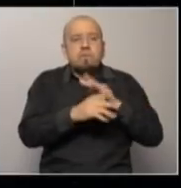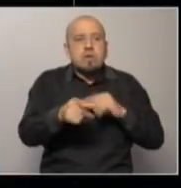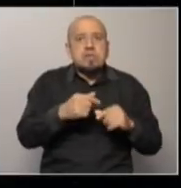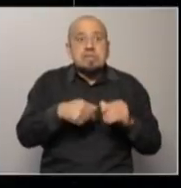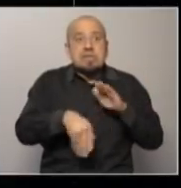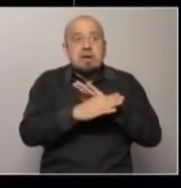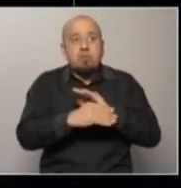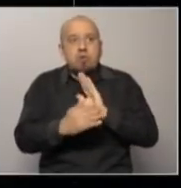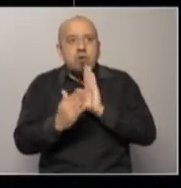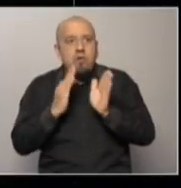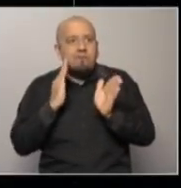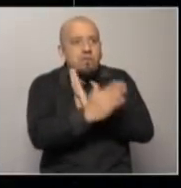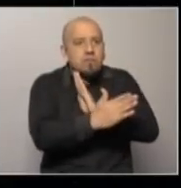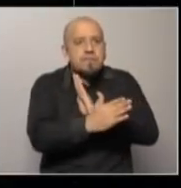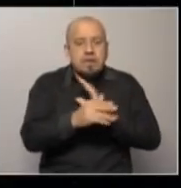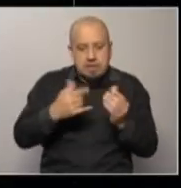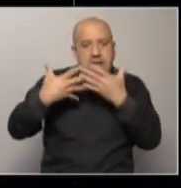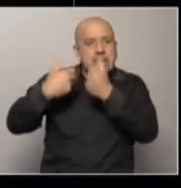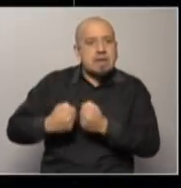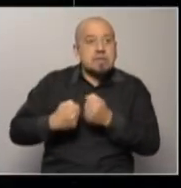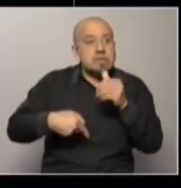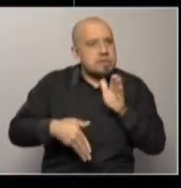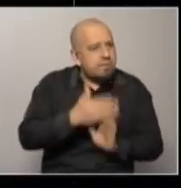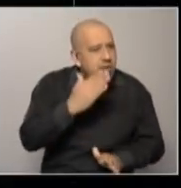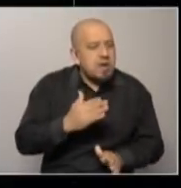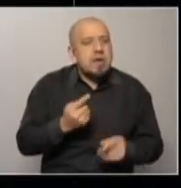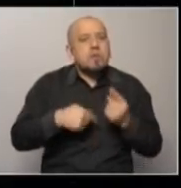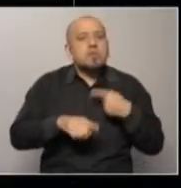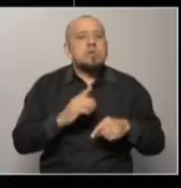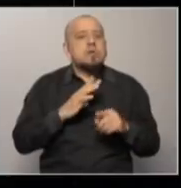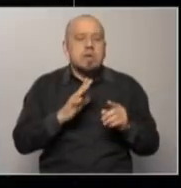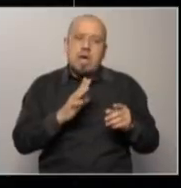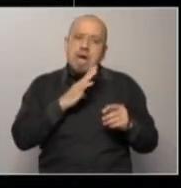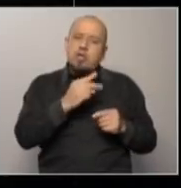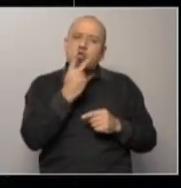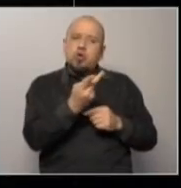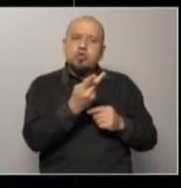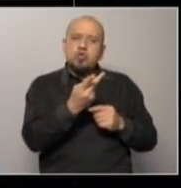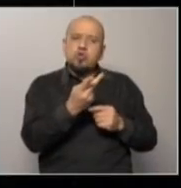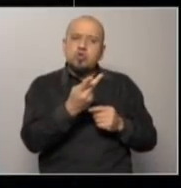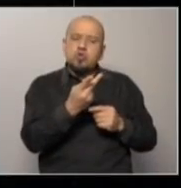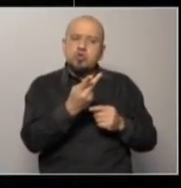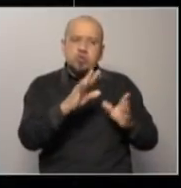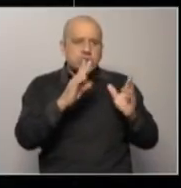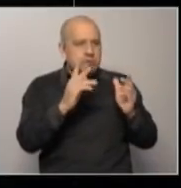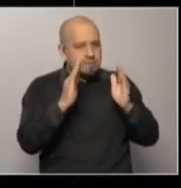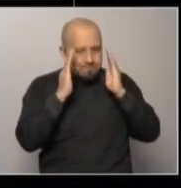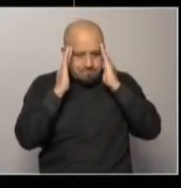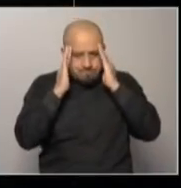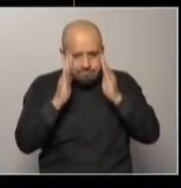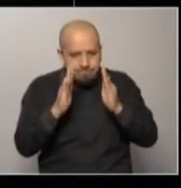decir, es un tema que se, digamos, una interpretación que se partidiza. Hay dos interpretaciones en pugna